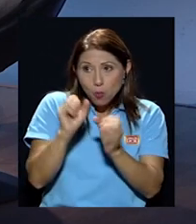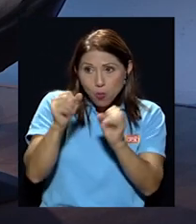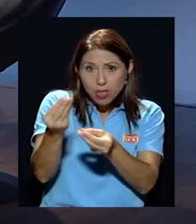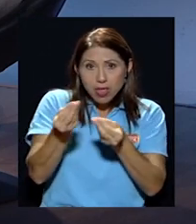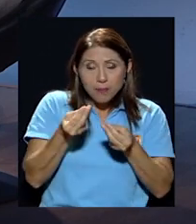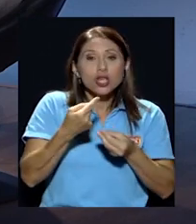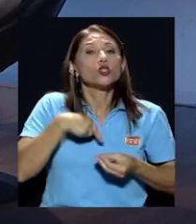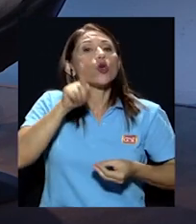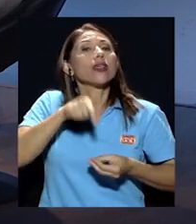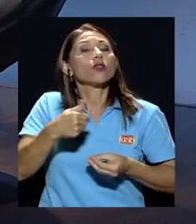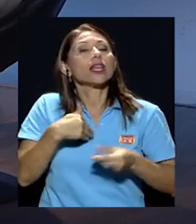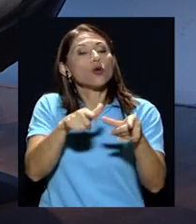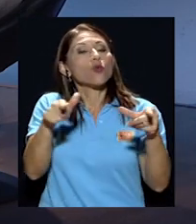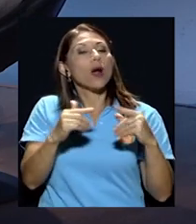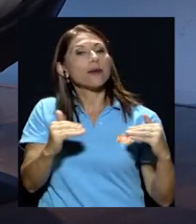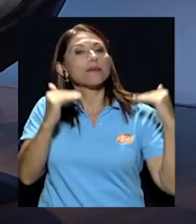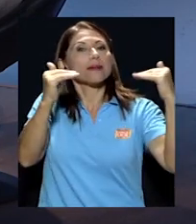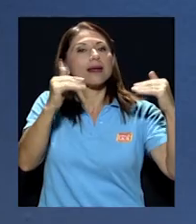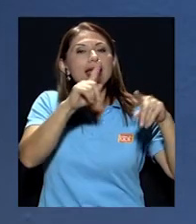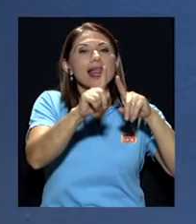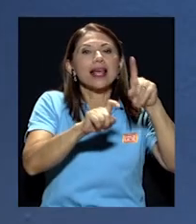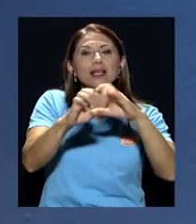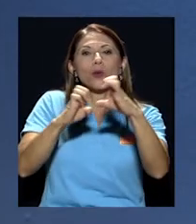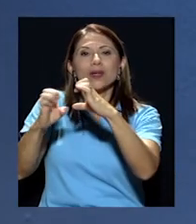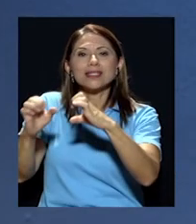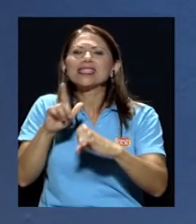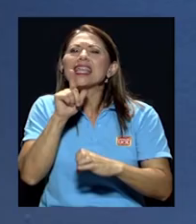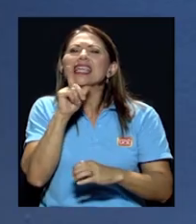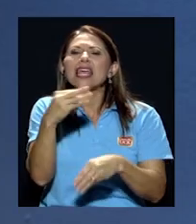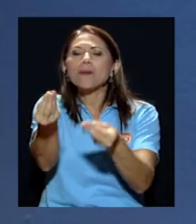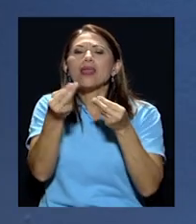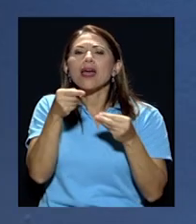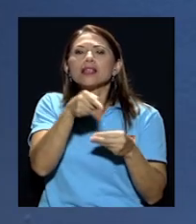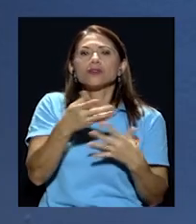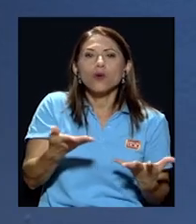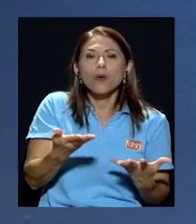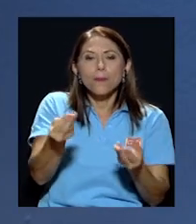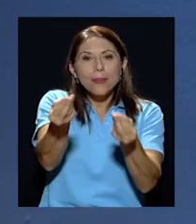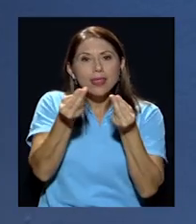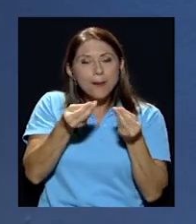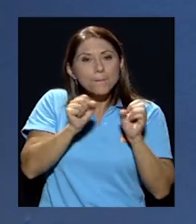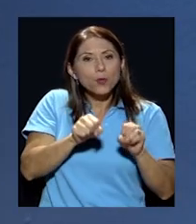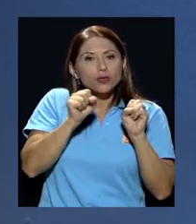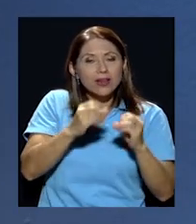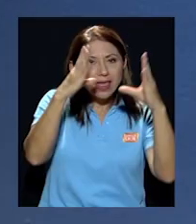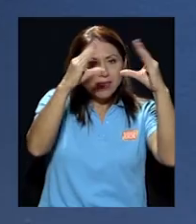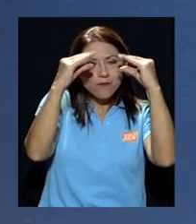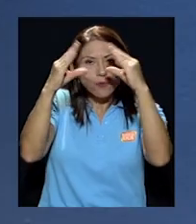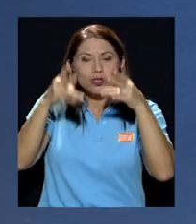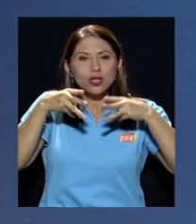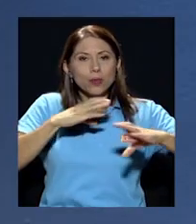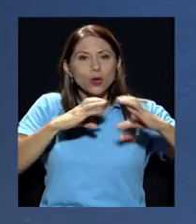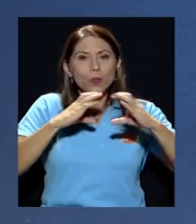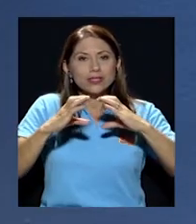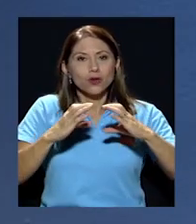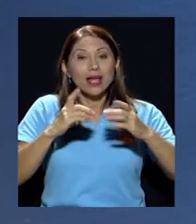encuestas la buena posición en las encuestas me la da que la posibilidad de información que me den los medios entonces los medios no dan